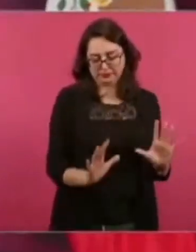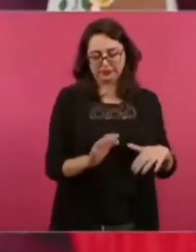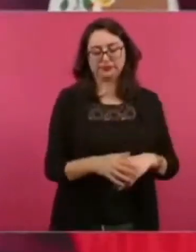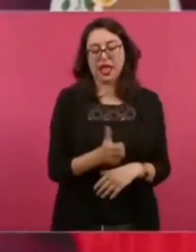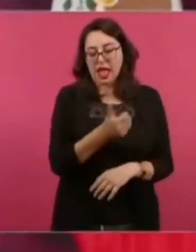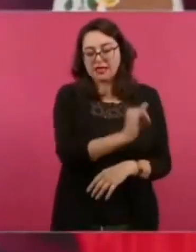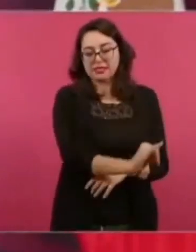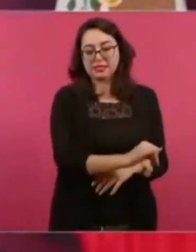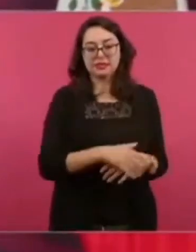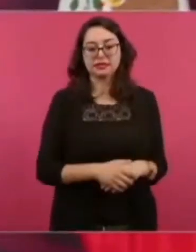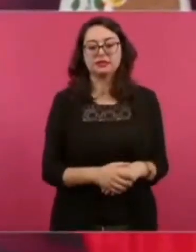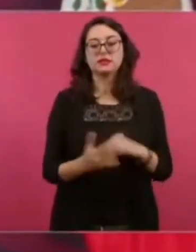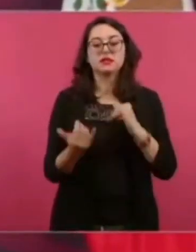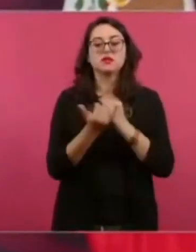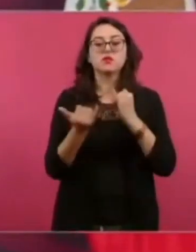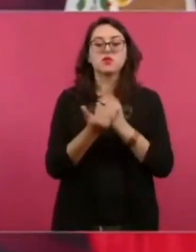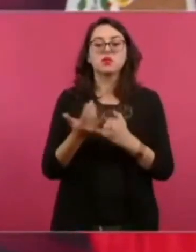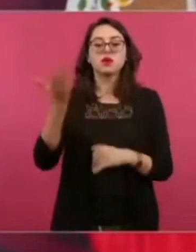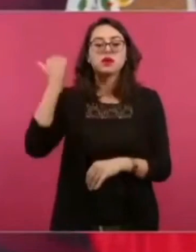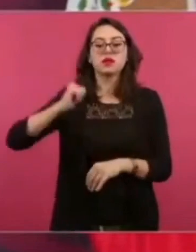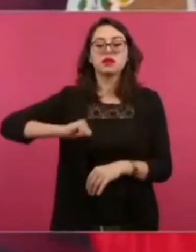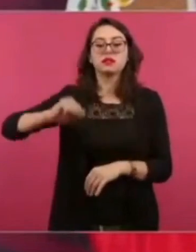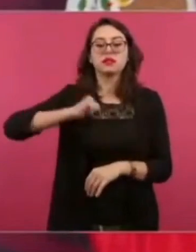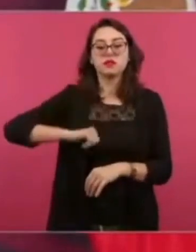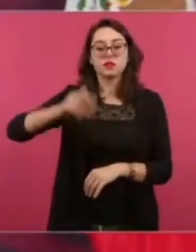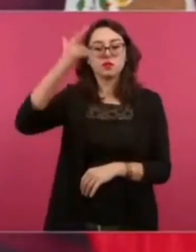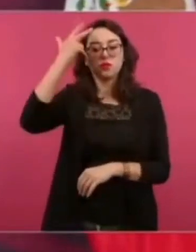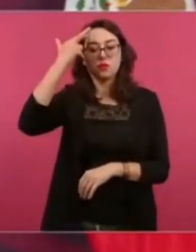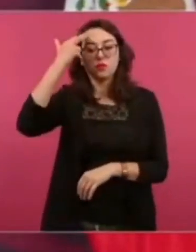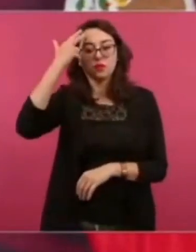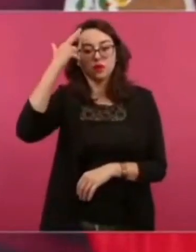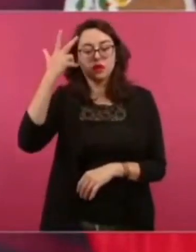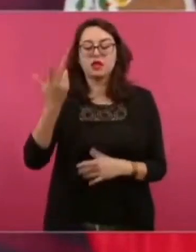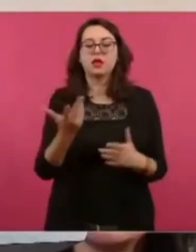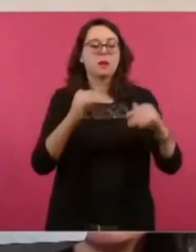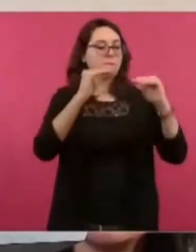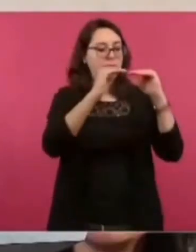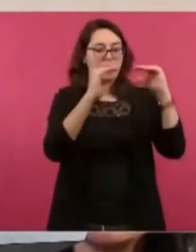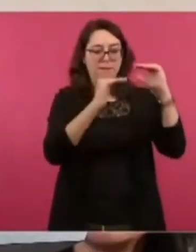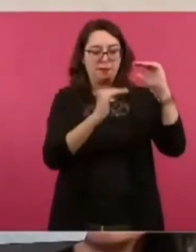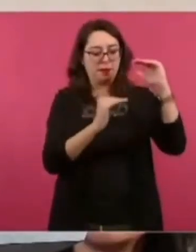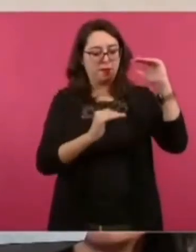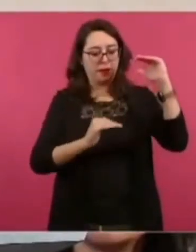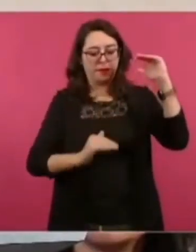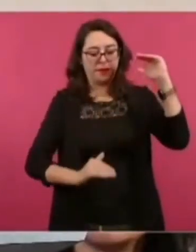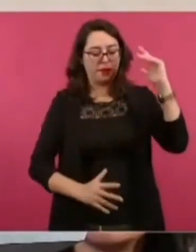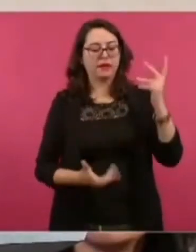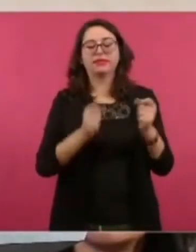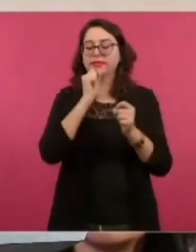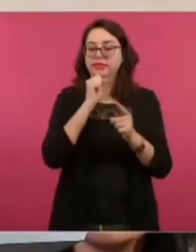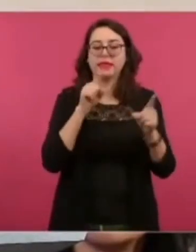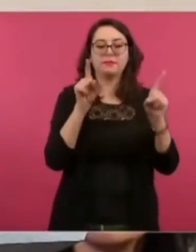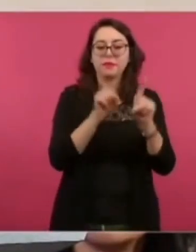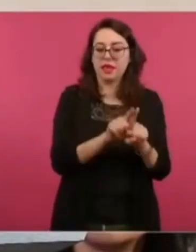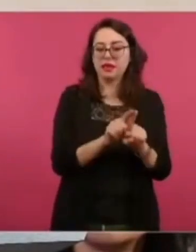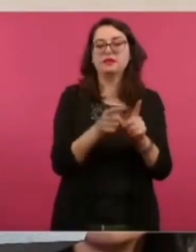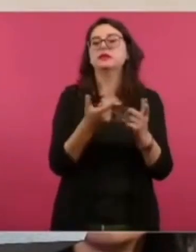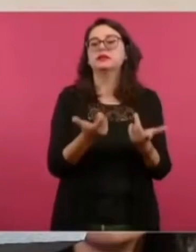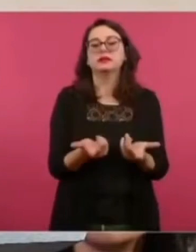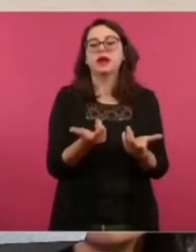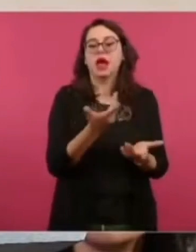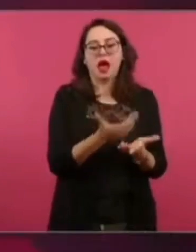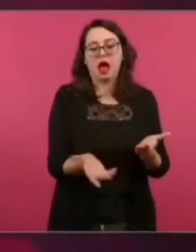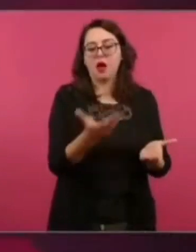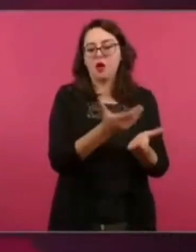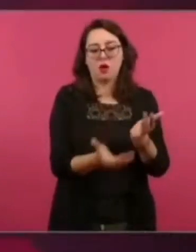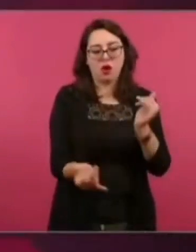los periodistas, todos tenían un rol para